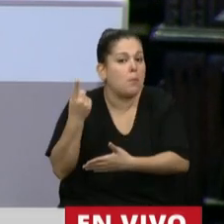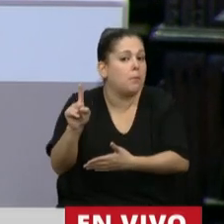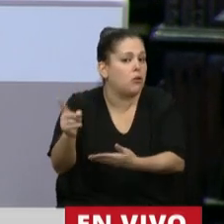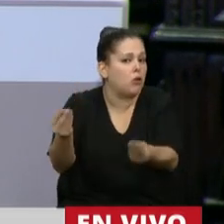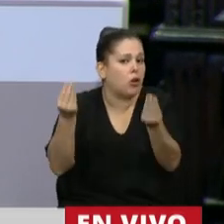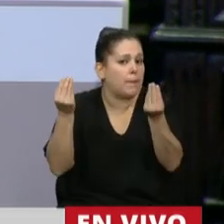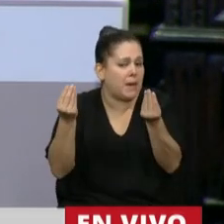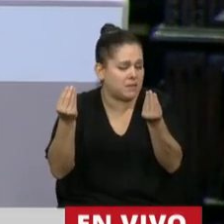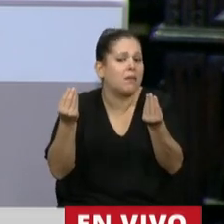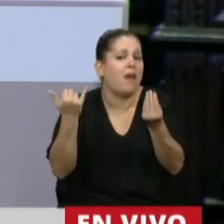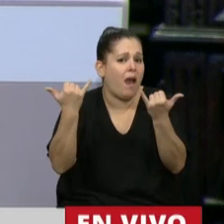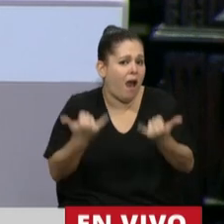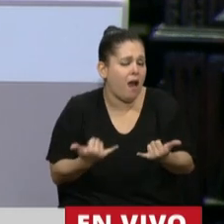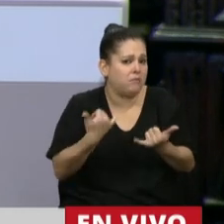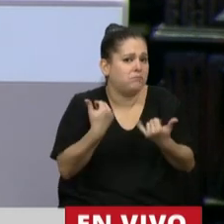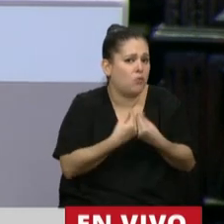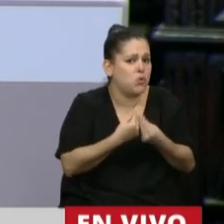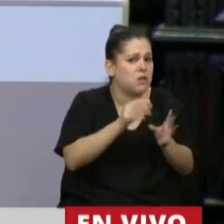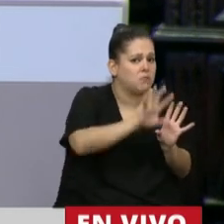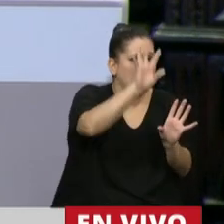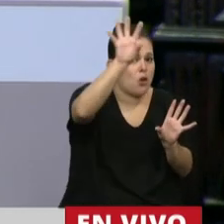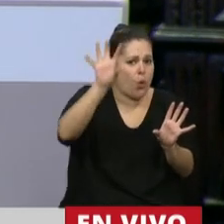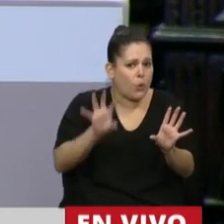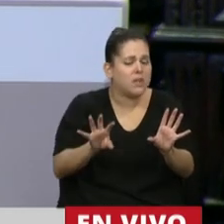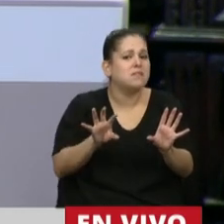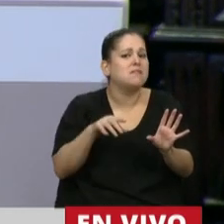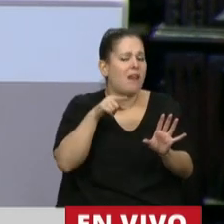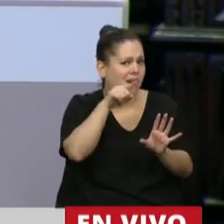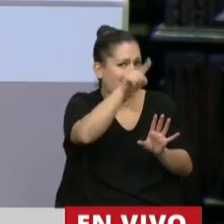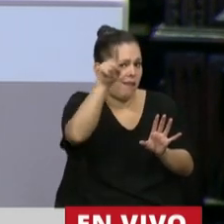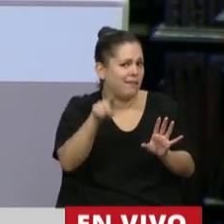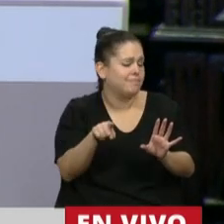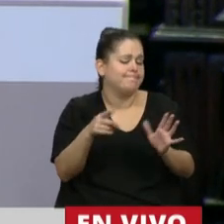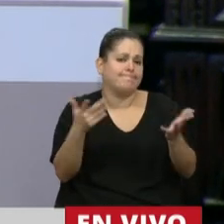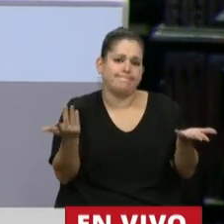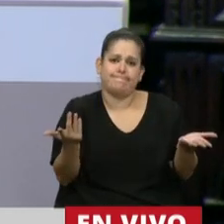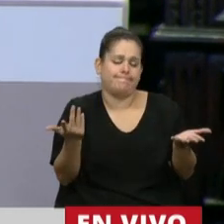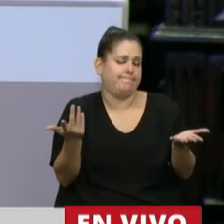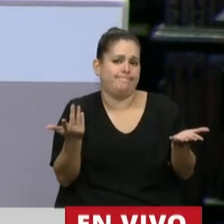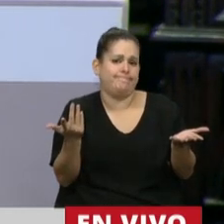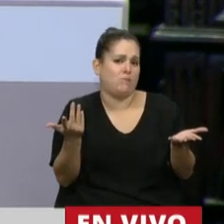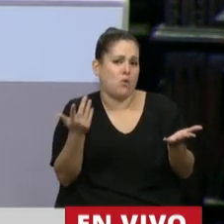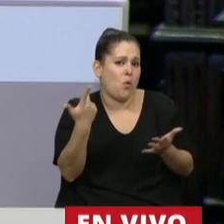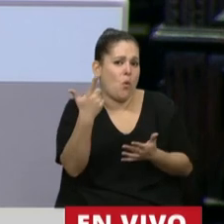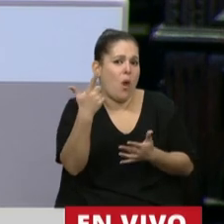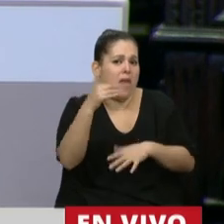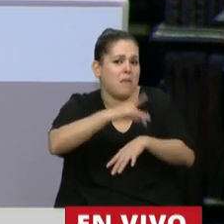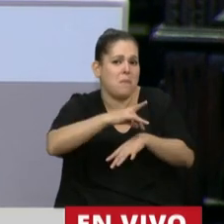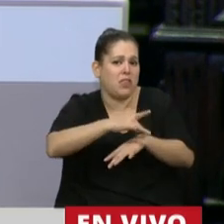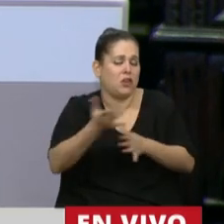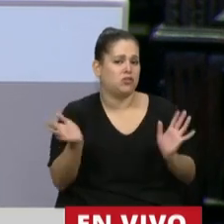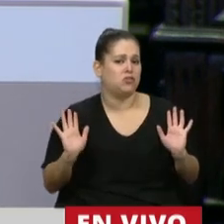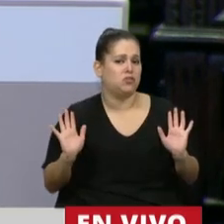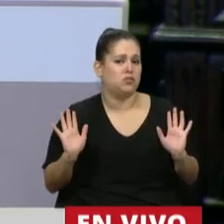que en muchos lugares de nuestro país, y de eso tenemos que hablar, en muchos lugares de nuestro país no hay médicos.